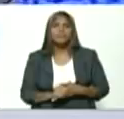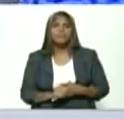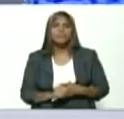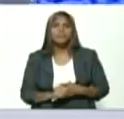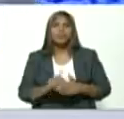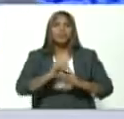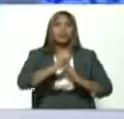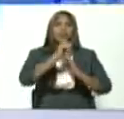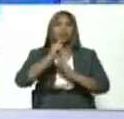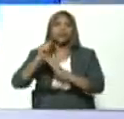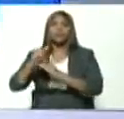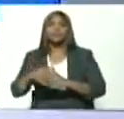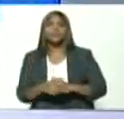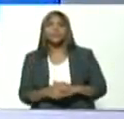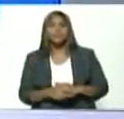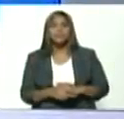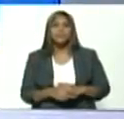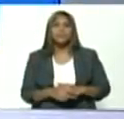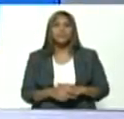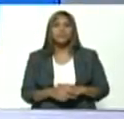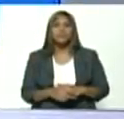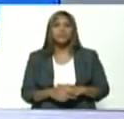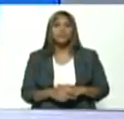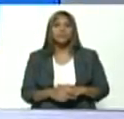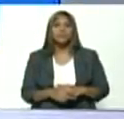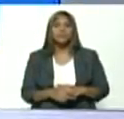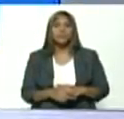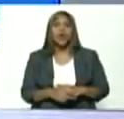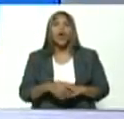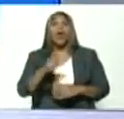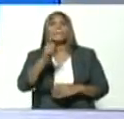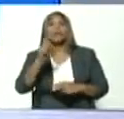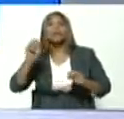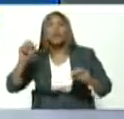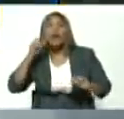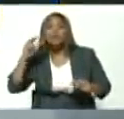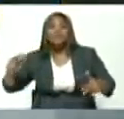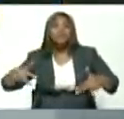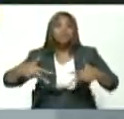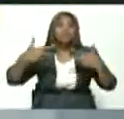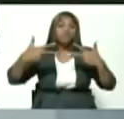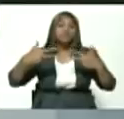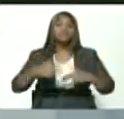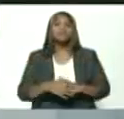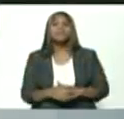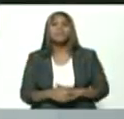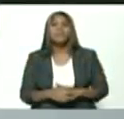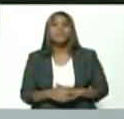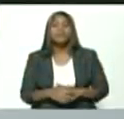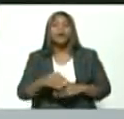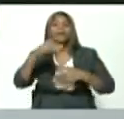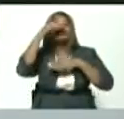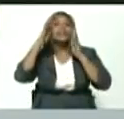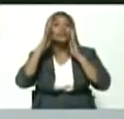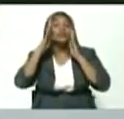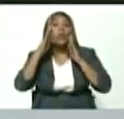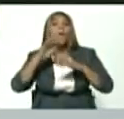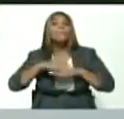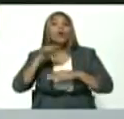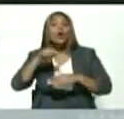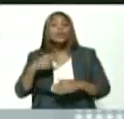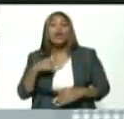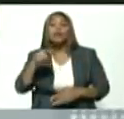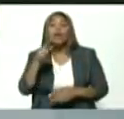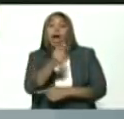lideresas compañeros que están conectados a través de la videoconferencia alerta porque les voy a dar la palabra